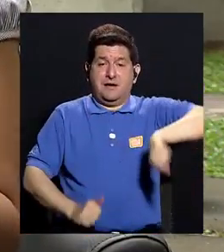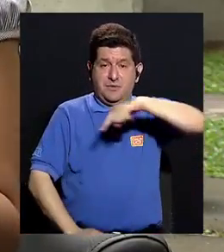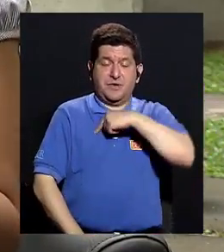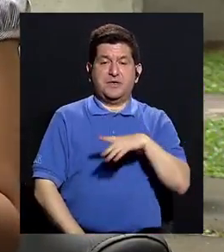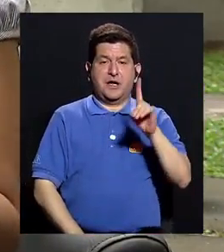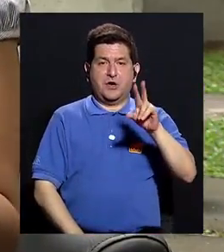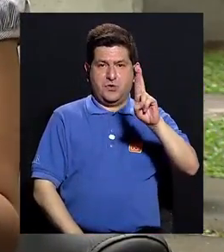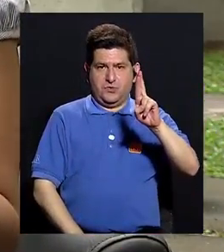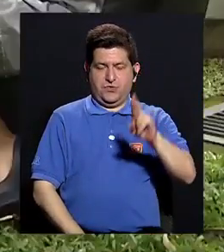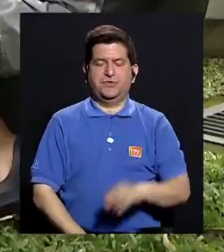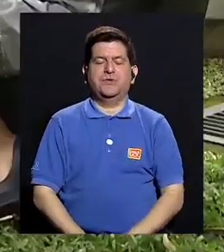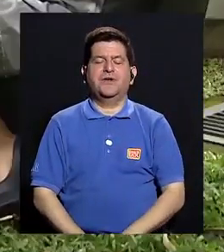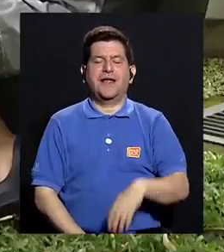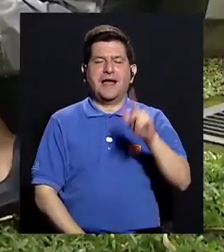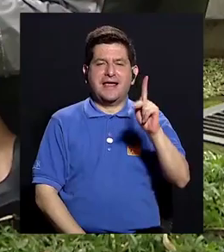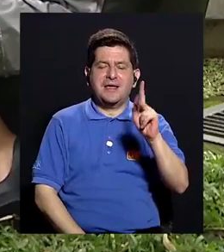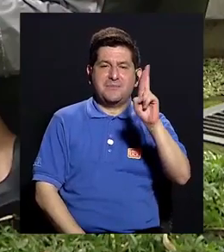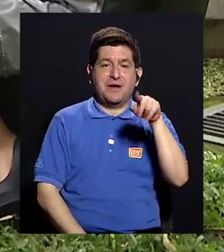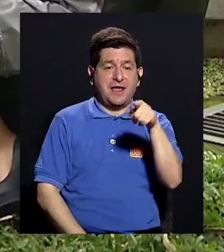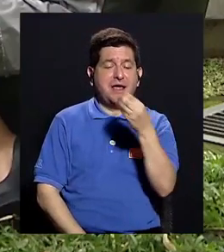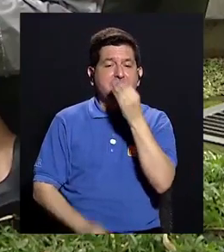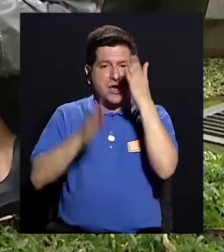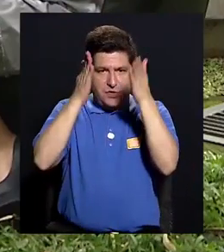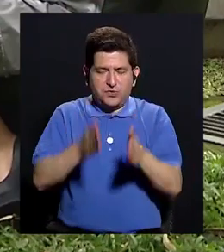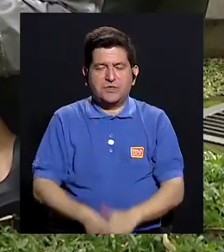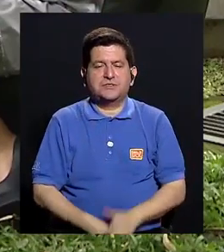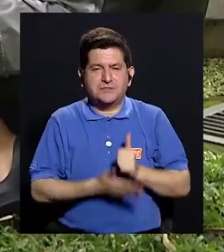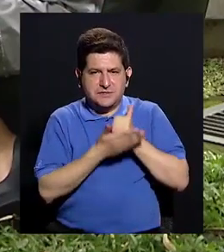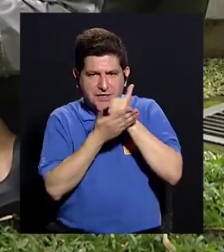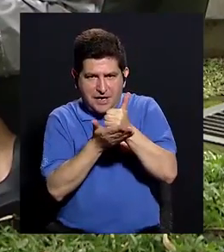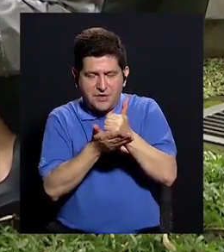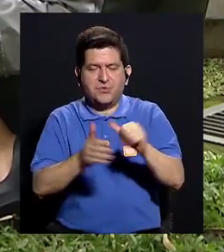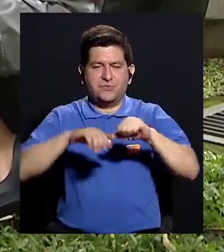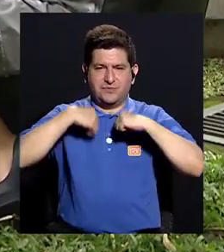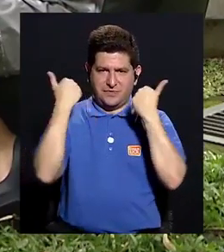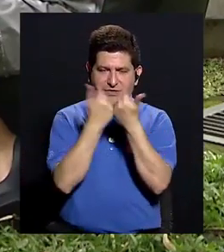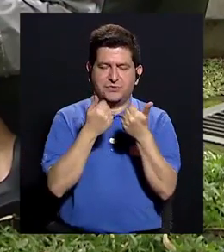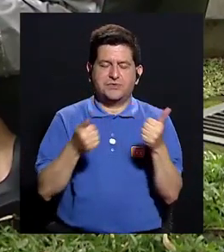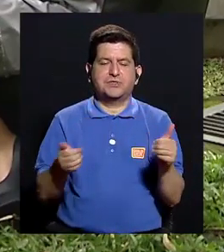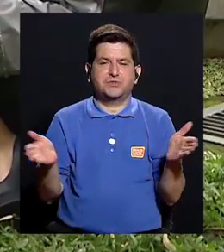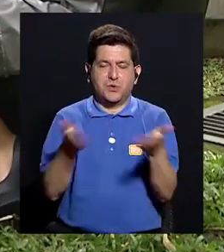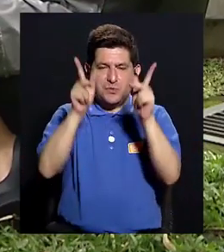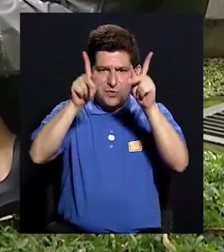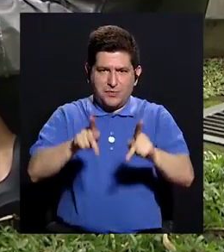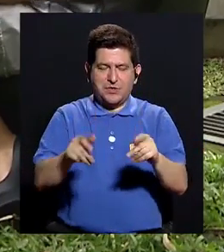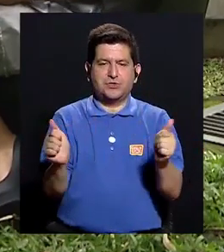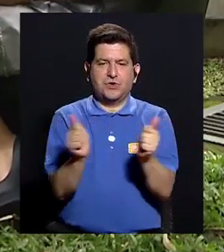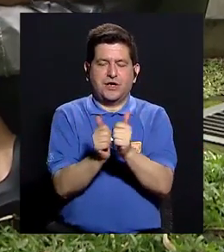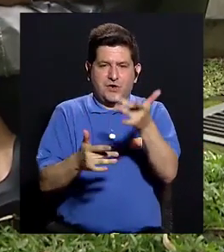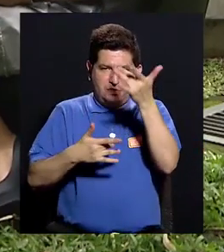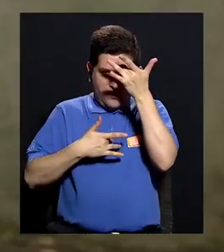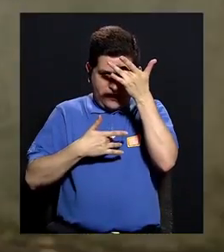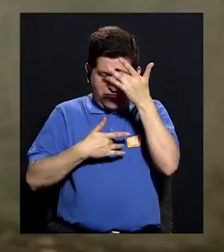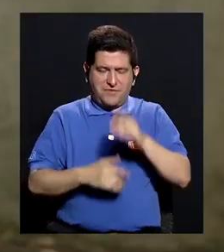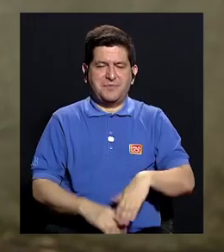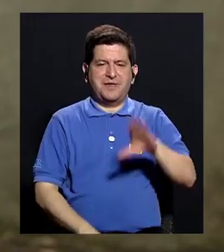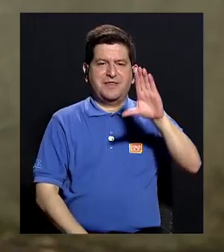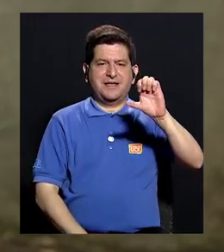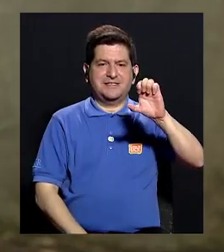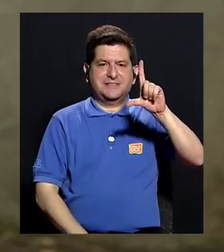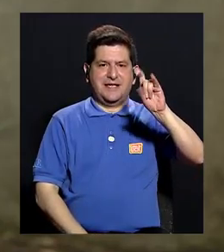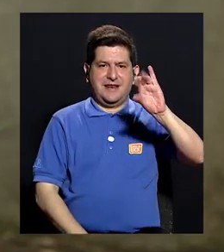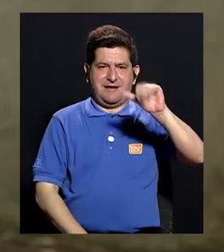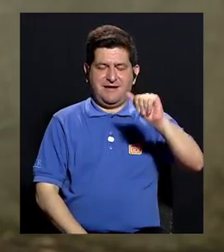acompaña la doctora Kimberly Rodríguez. Ella es nutricionista y colaboradora de la Asociación Pro Personas con Enfermedad Celiaca.